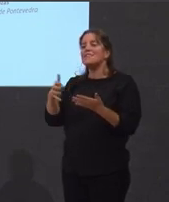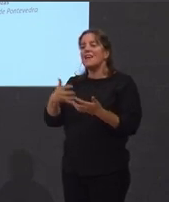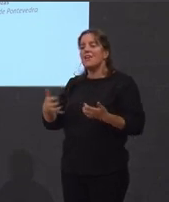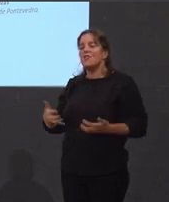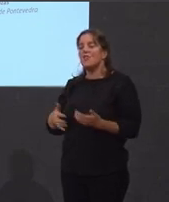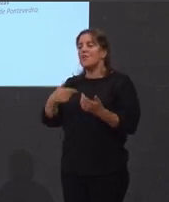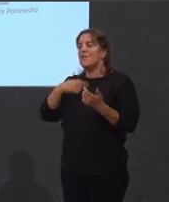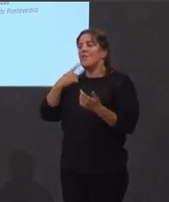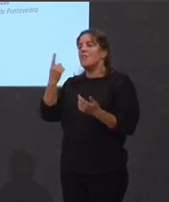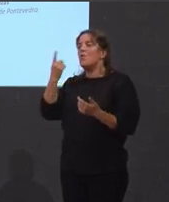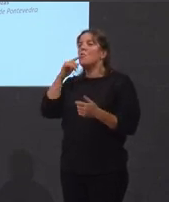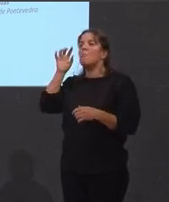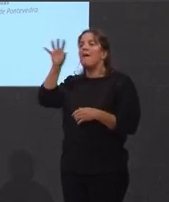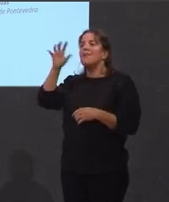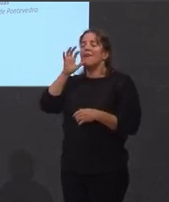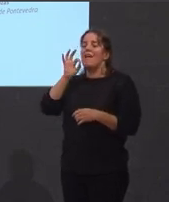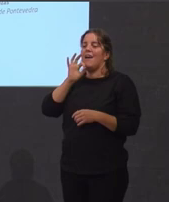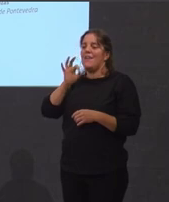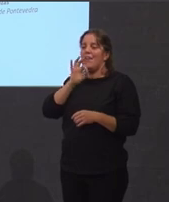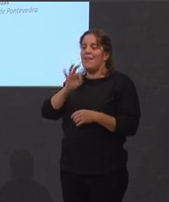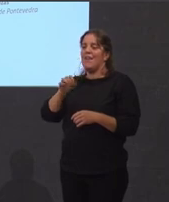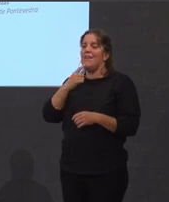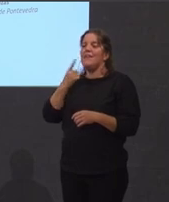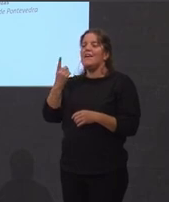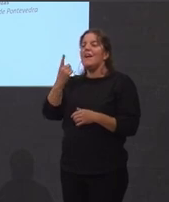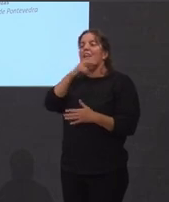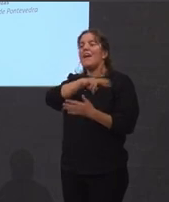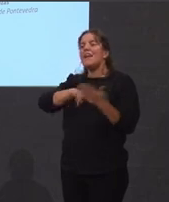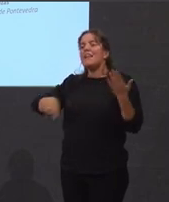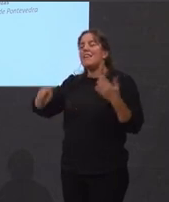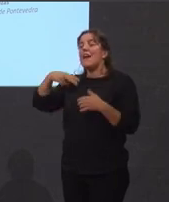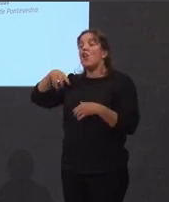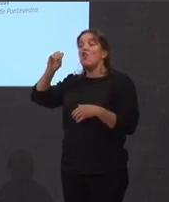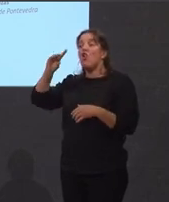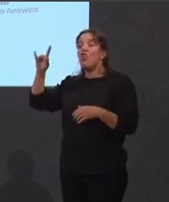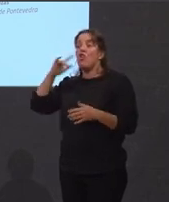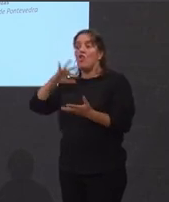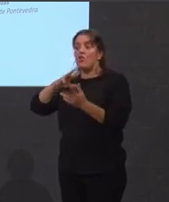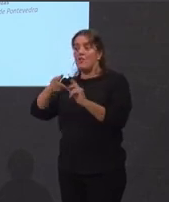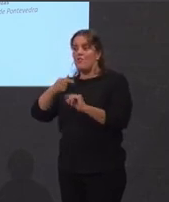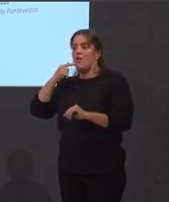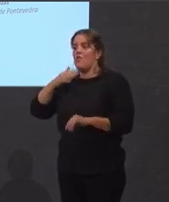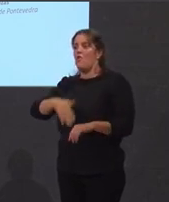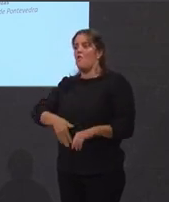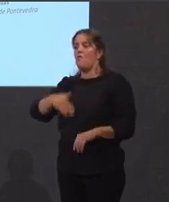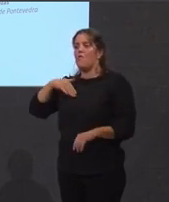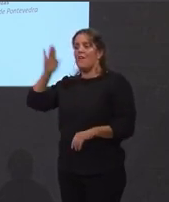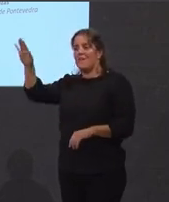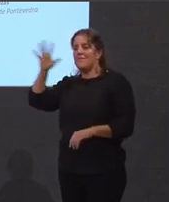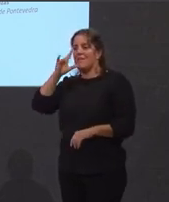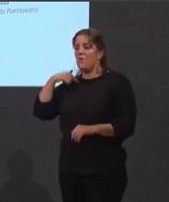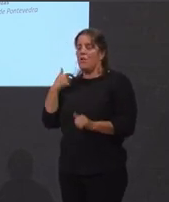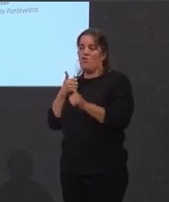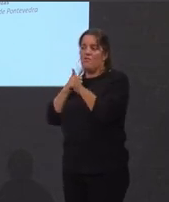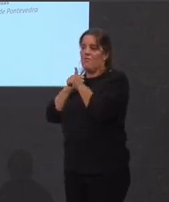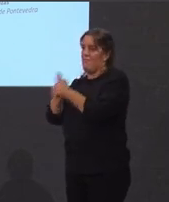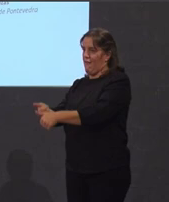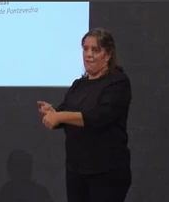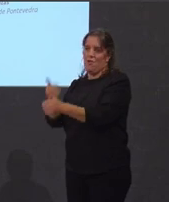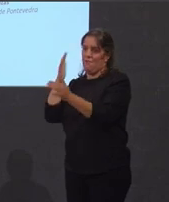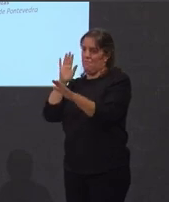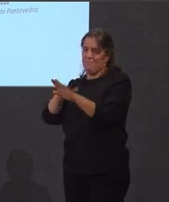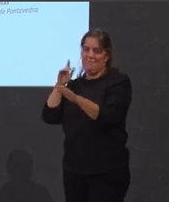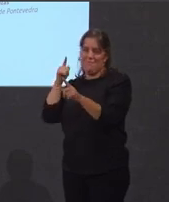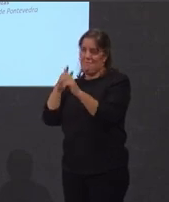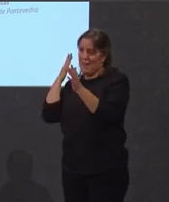franquista, pois, a verdade que gañou a un seguidor para o resto dos